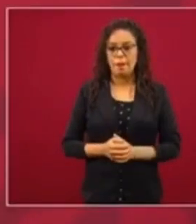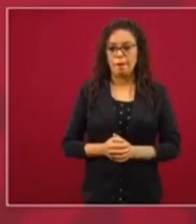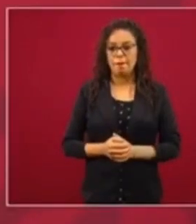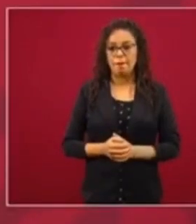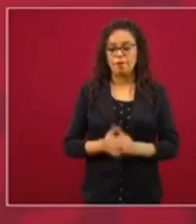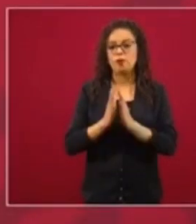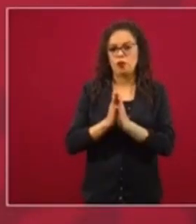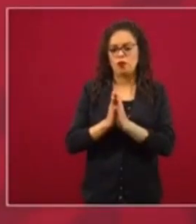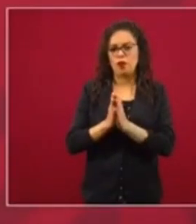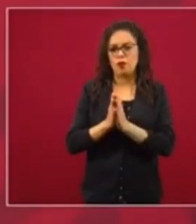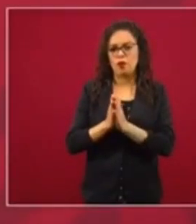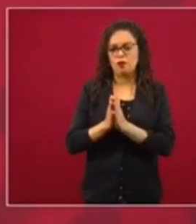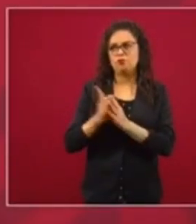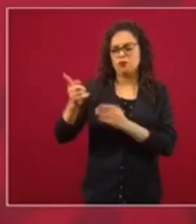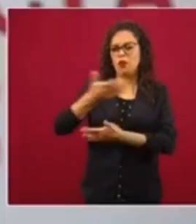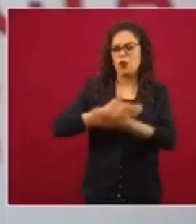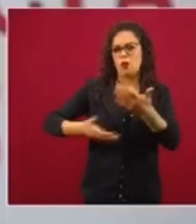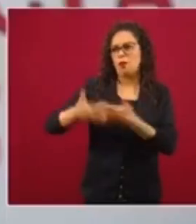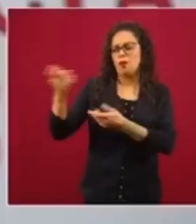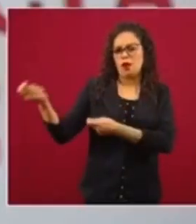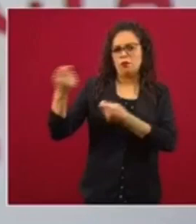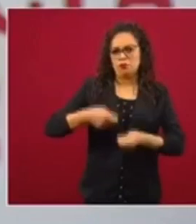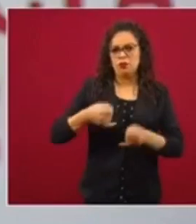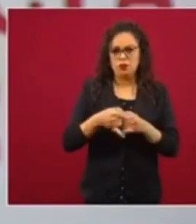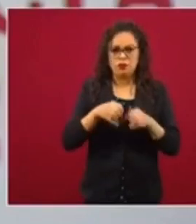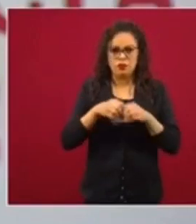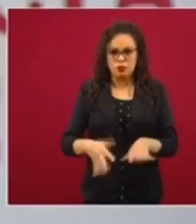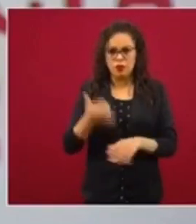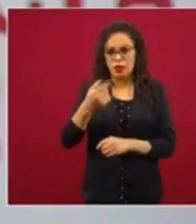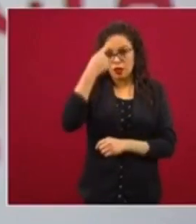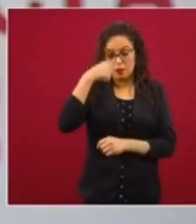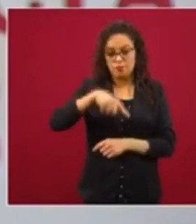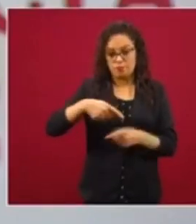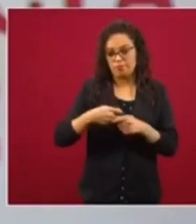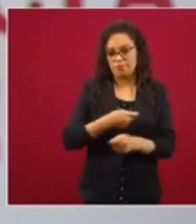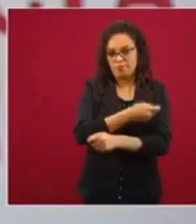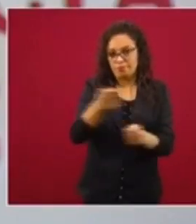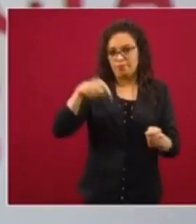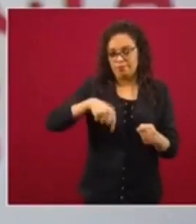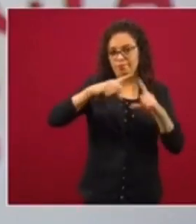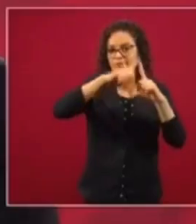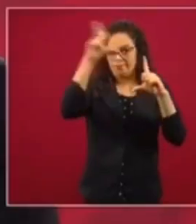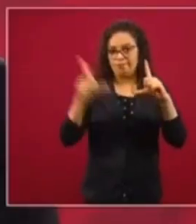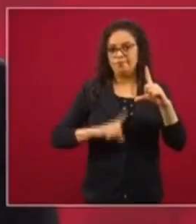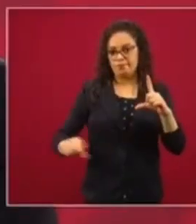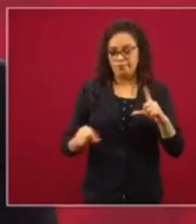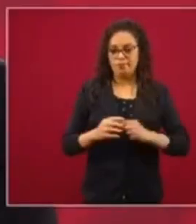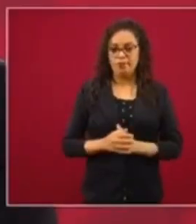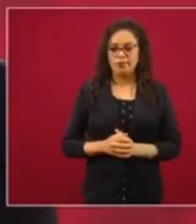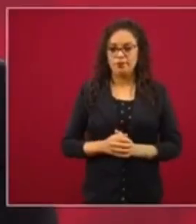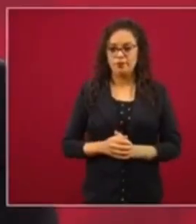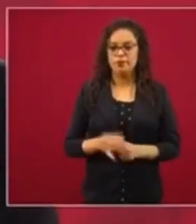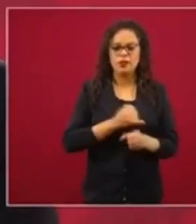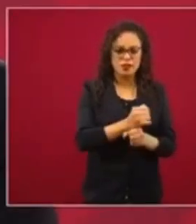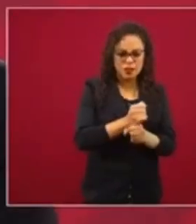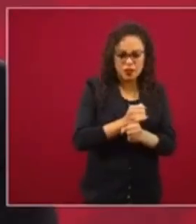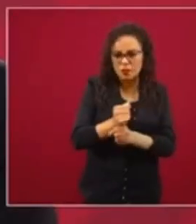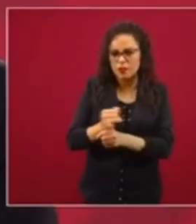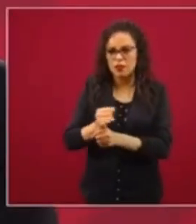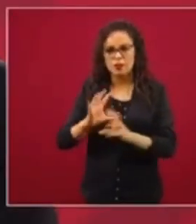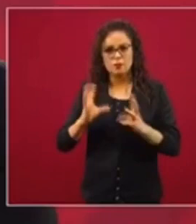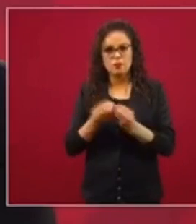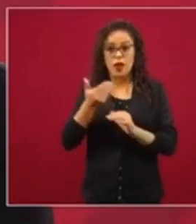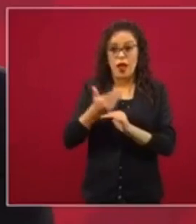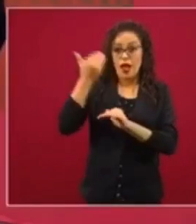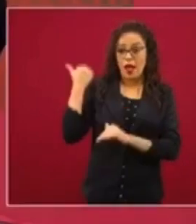al gobierno de México y por supuesto a la opinión pública en nuestro país el conjunto de las averiguaciones e investigaciones que en su